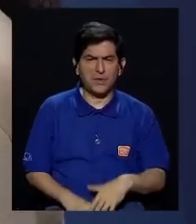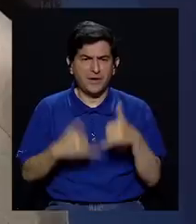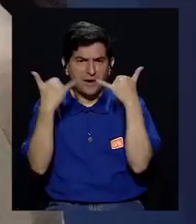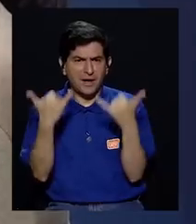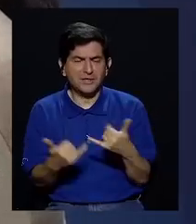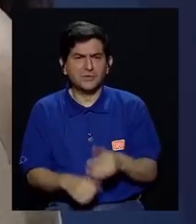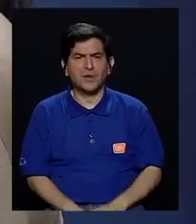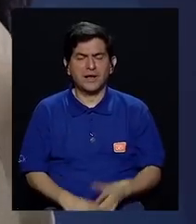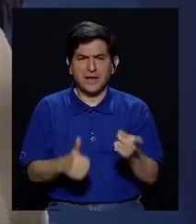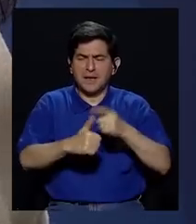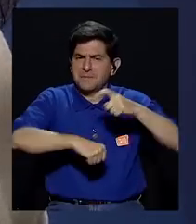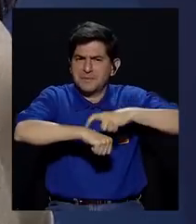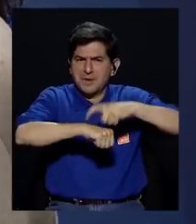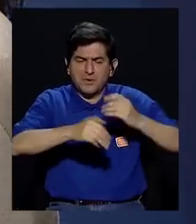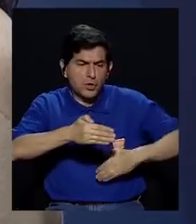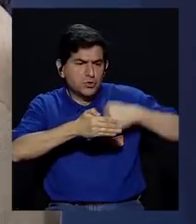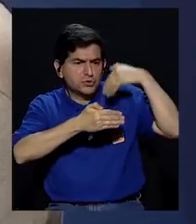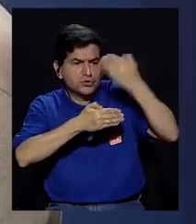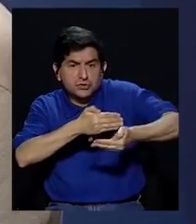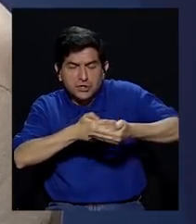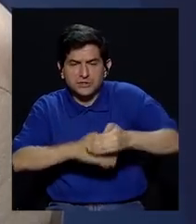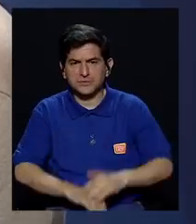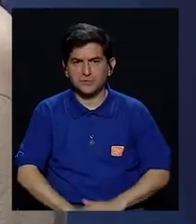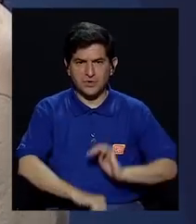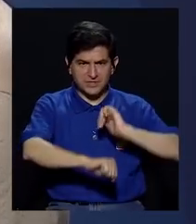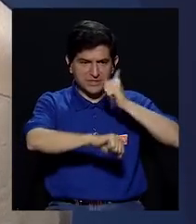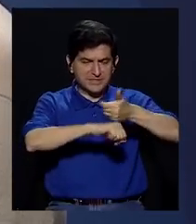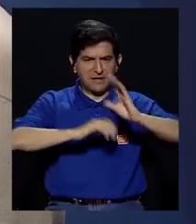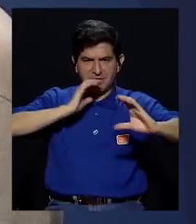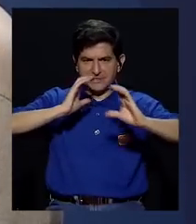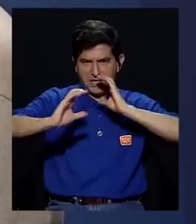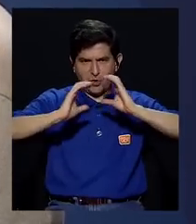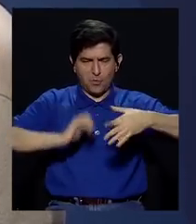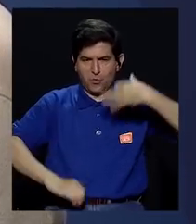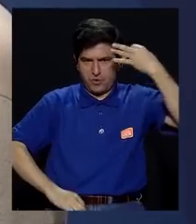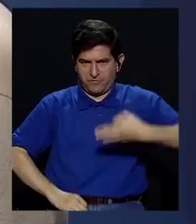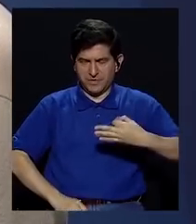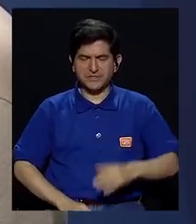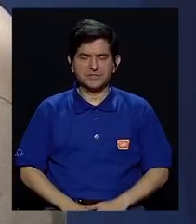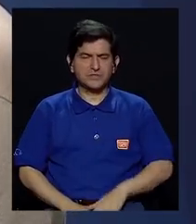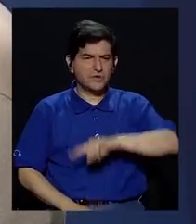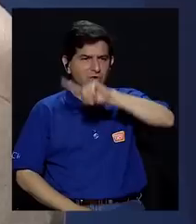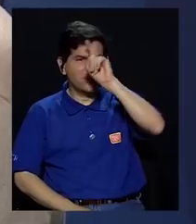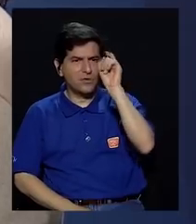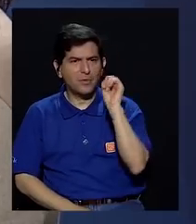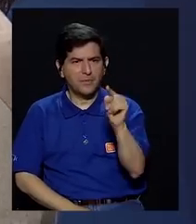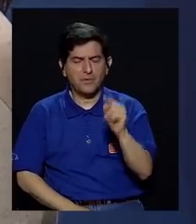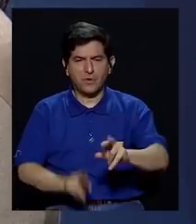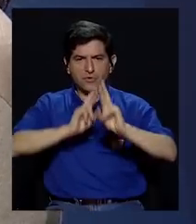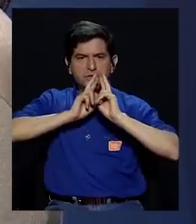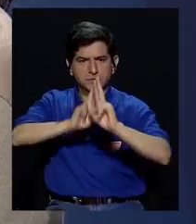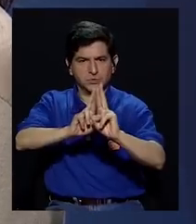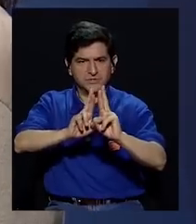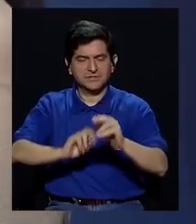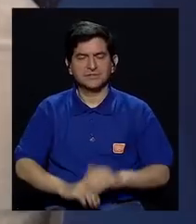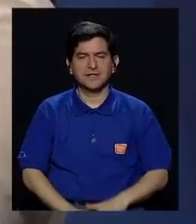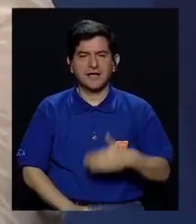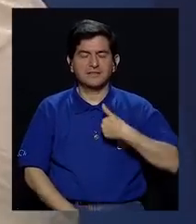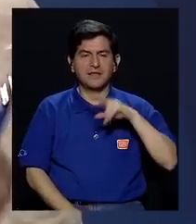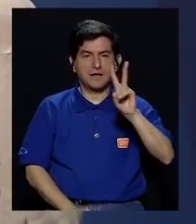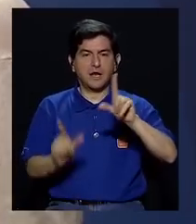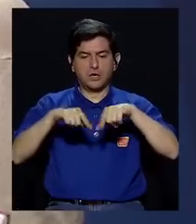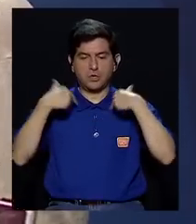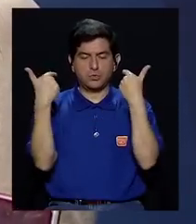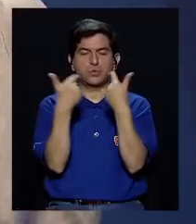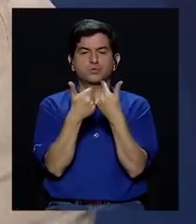primeras horas después de que se comunicara oficialmente la opinión consultiva, tenemos